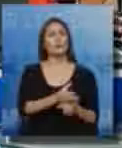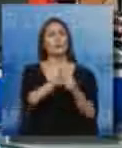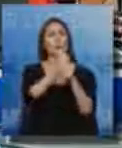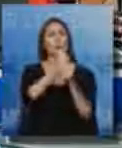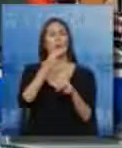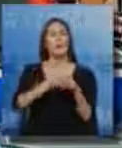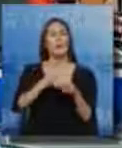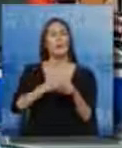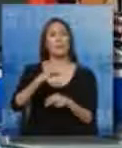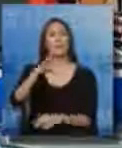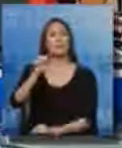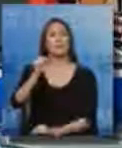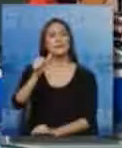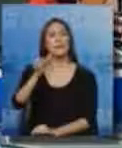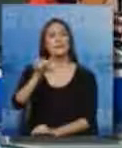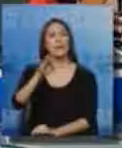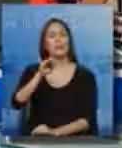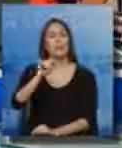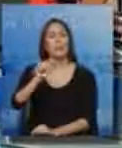explicamos en la siguiente nota.